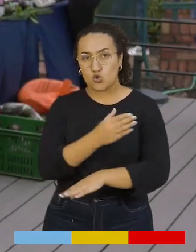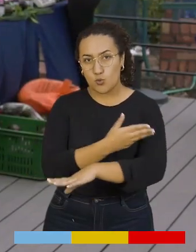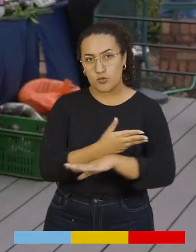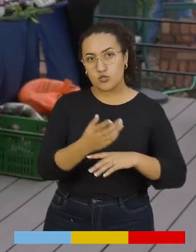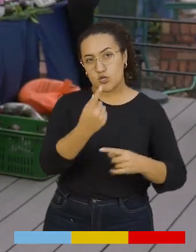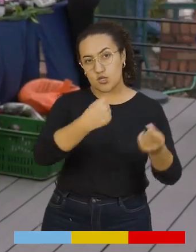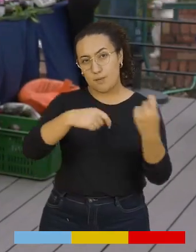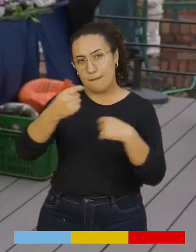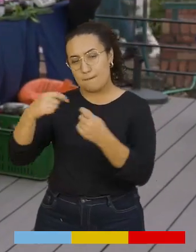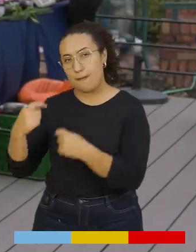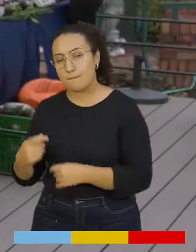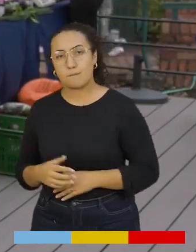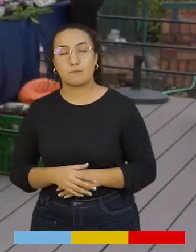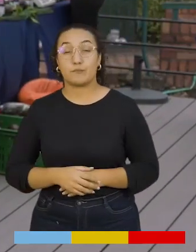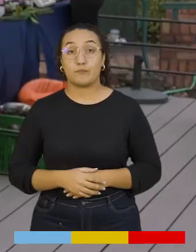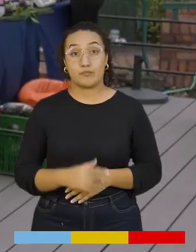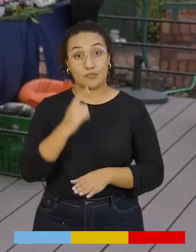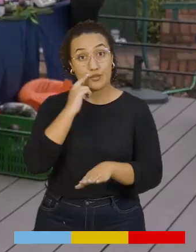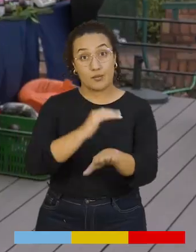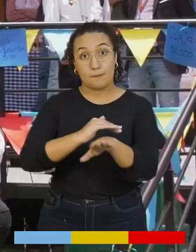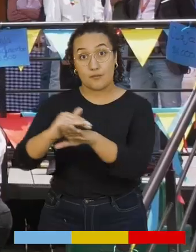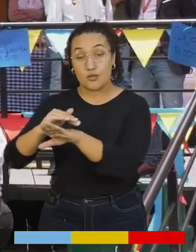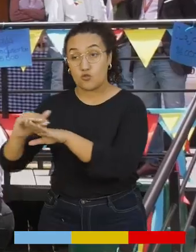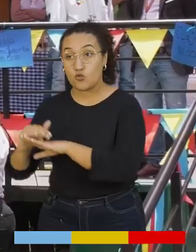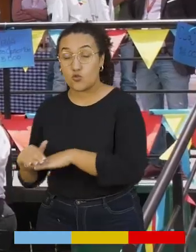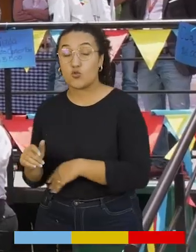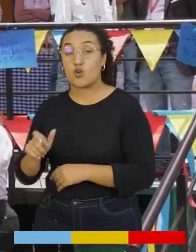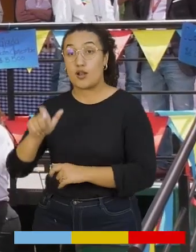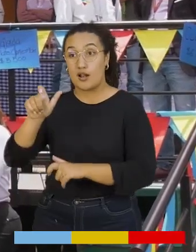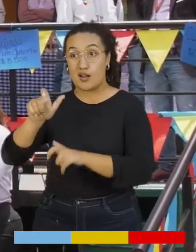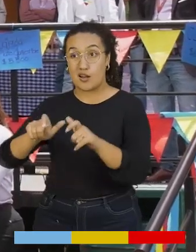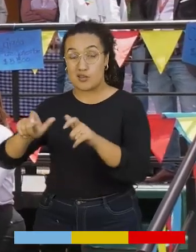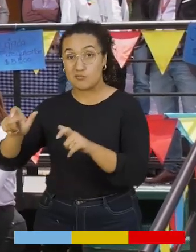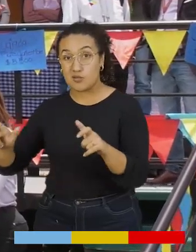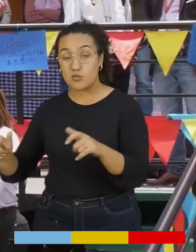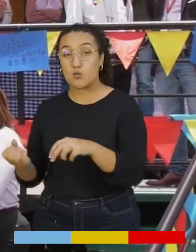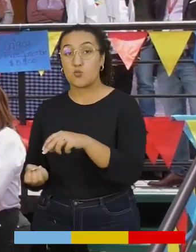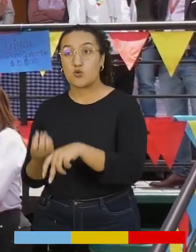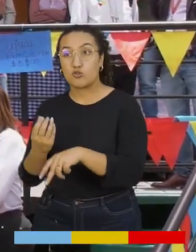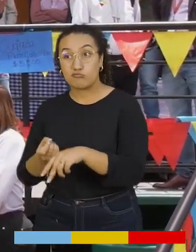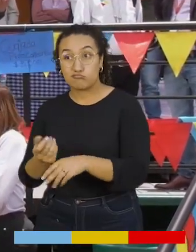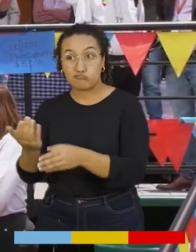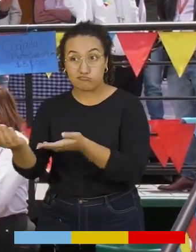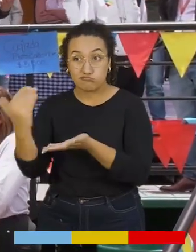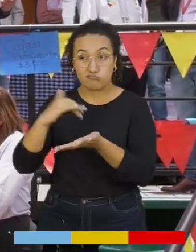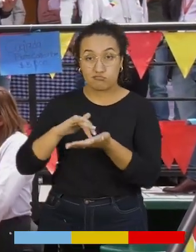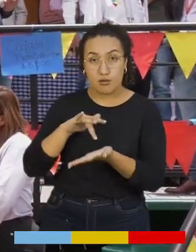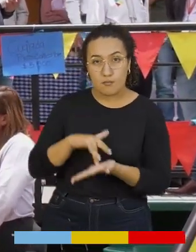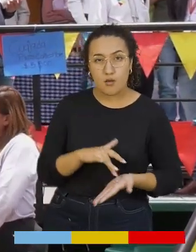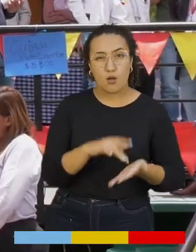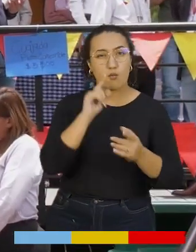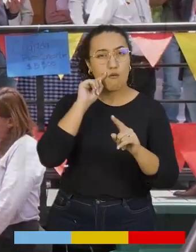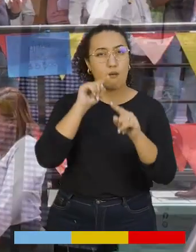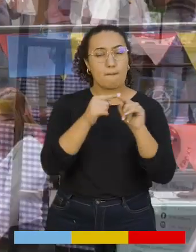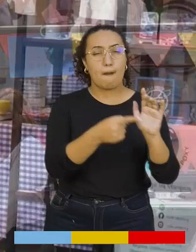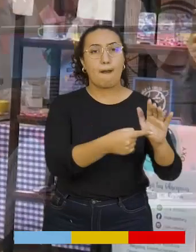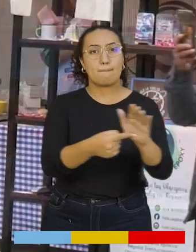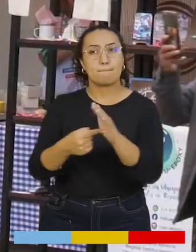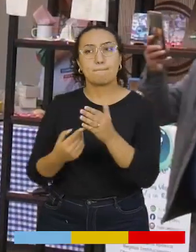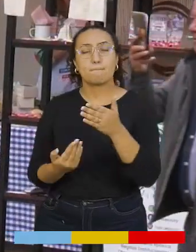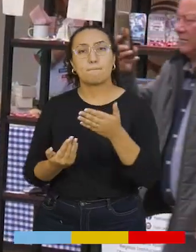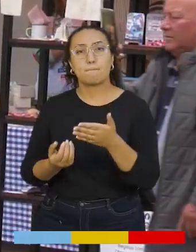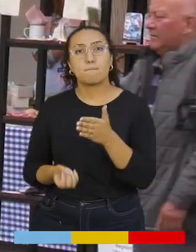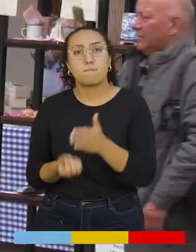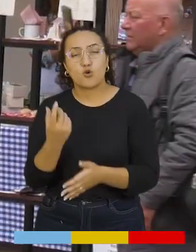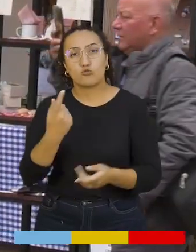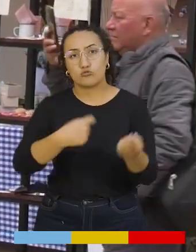ventas alrededor de 8 millones de pesos. Yo invito a muchos más productores a ser parte de aquí de las agrovitrinas porque es una forma de dar a